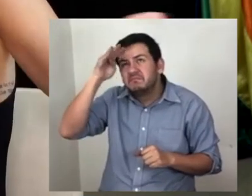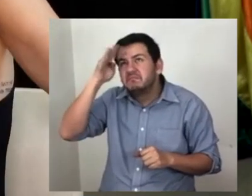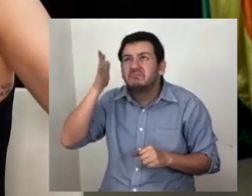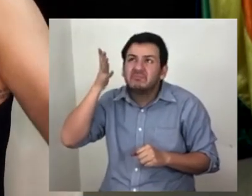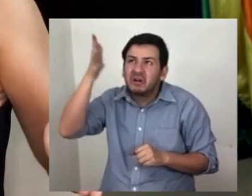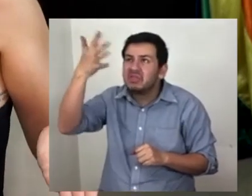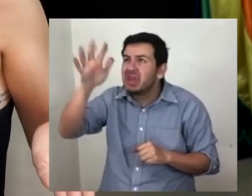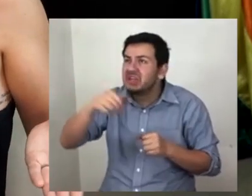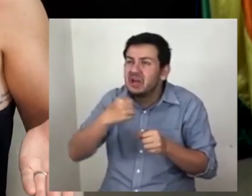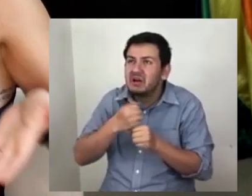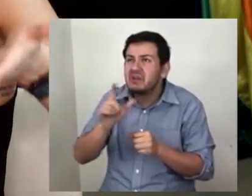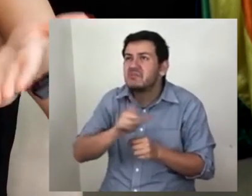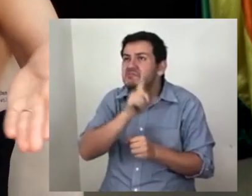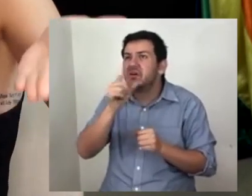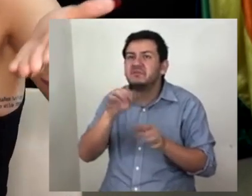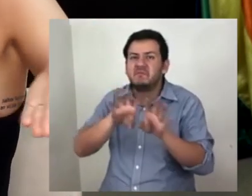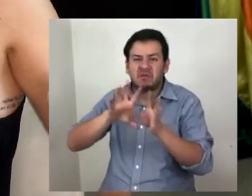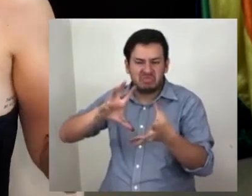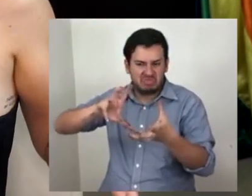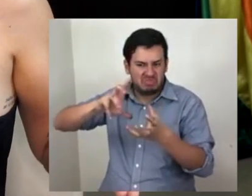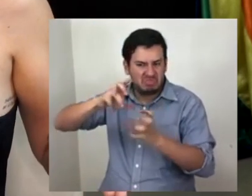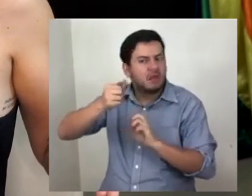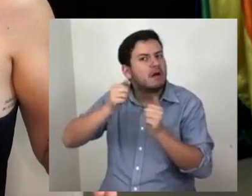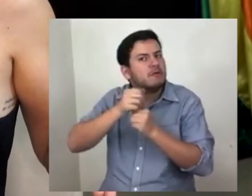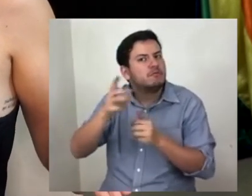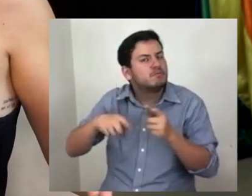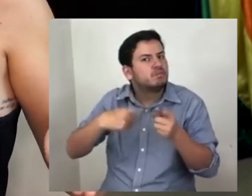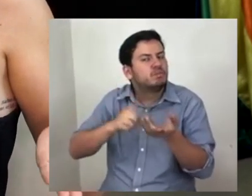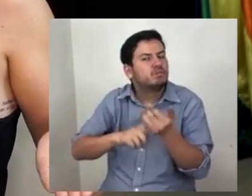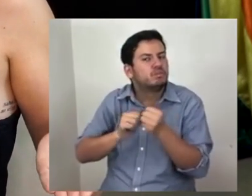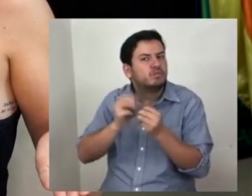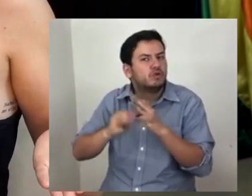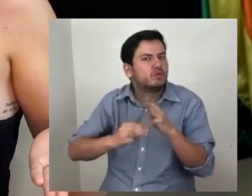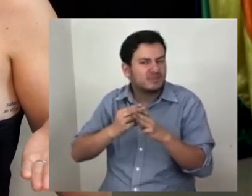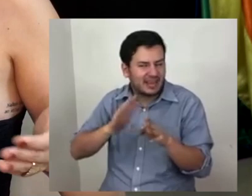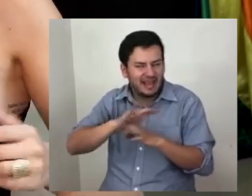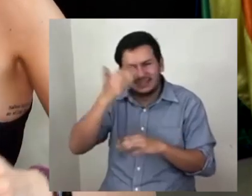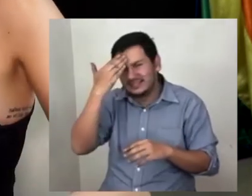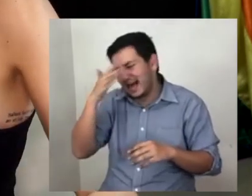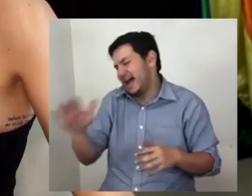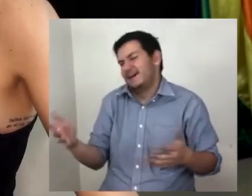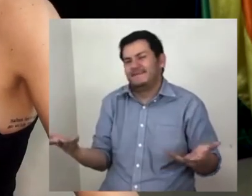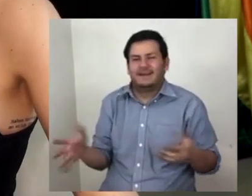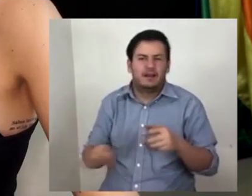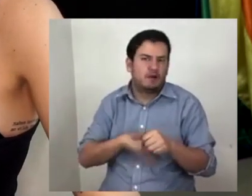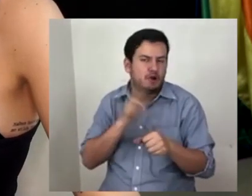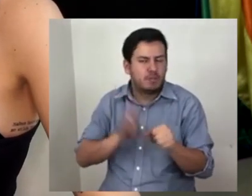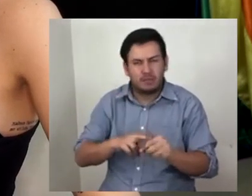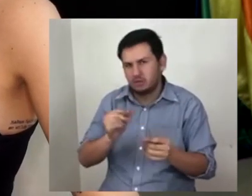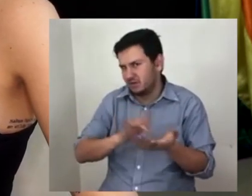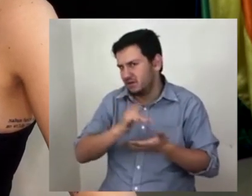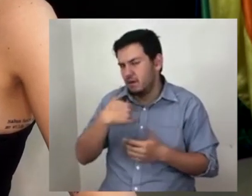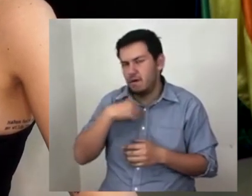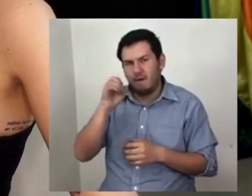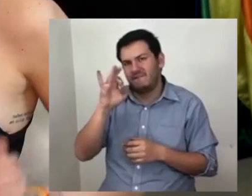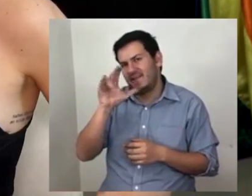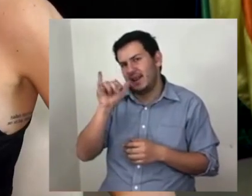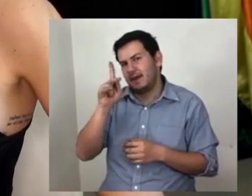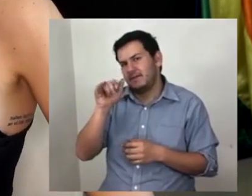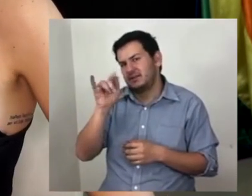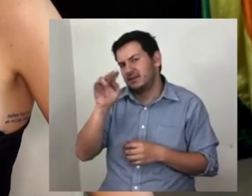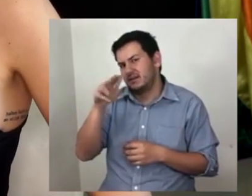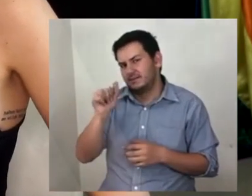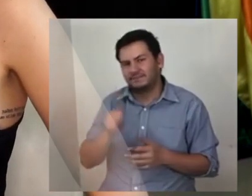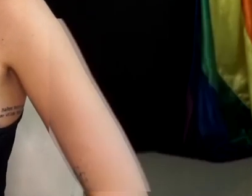perder la década que viene después de eso a la crisis del cambio climático. Ya saben lo normal. Muchas gracias.